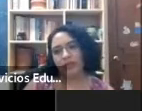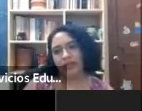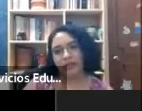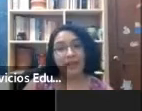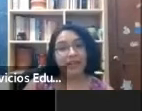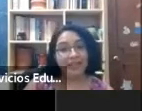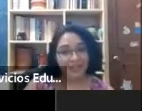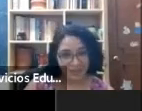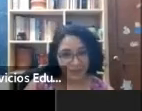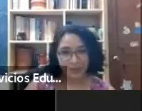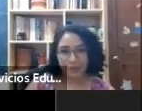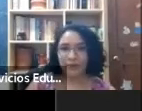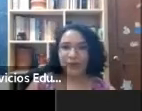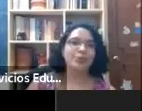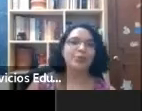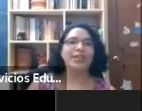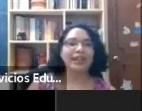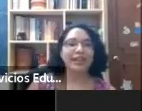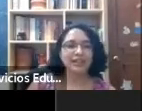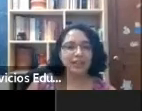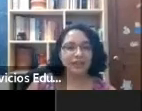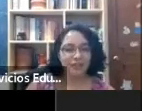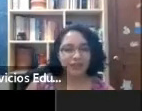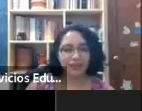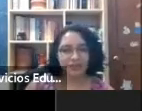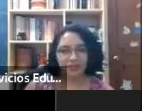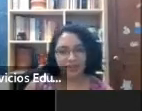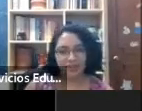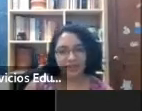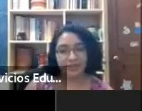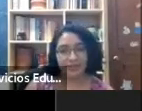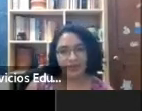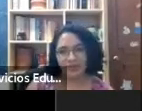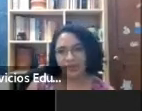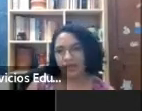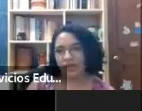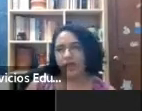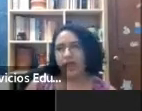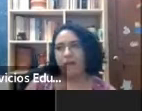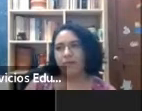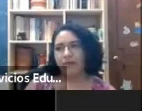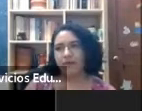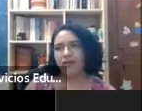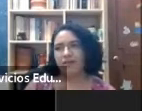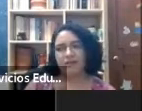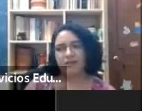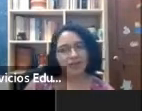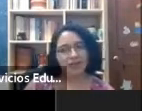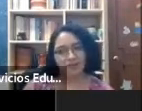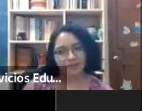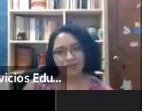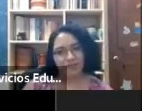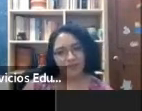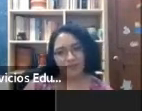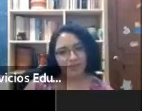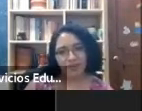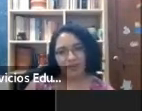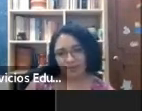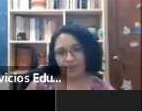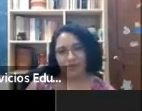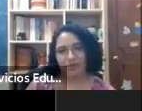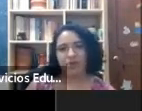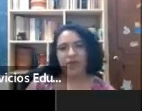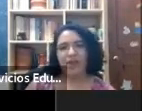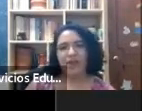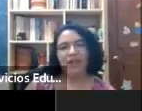hablábamos sobre trasbambalinas, ¿no? Todo lo que sucede atrás de todas estas, de todas estas cosas, de pronto las cosas no salen